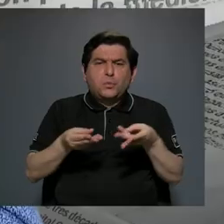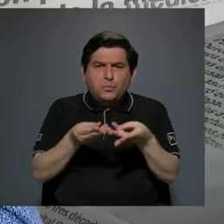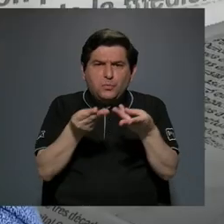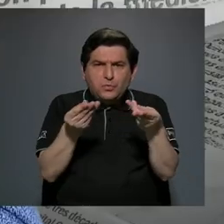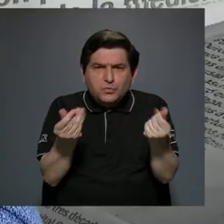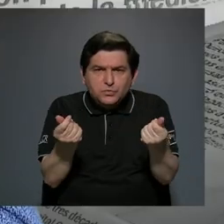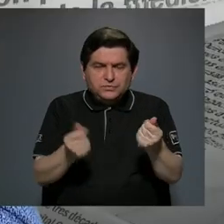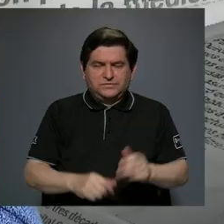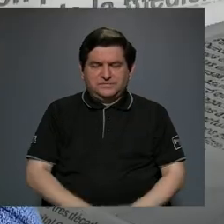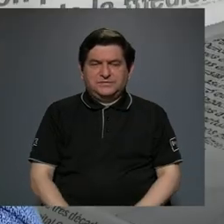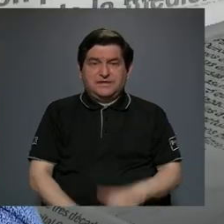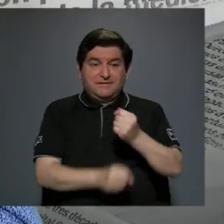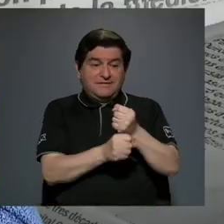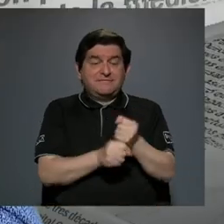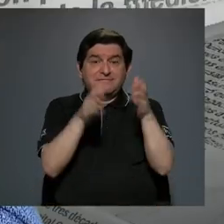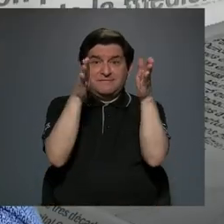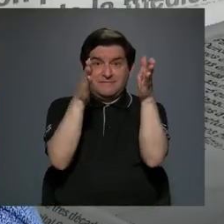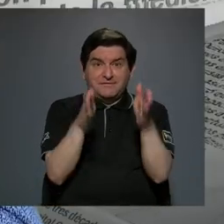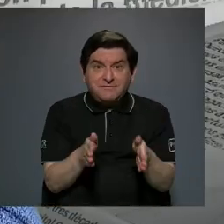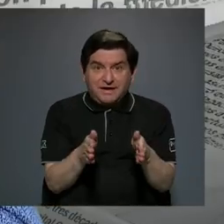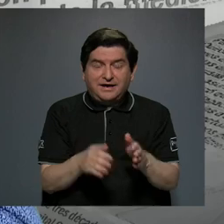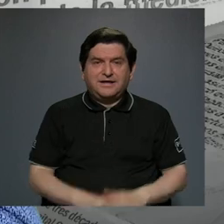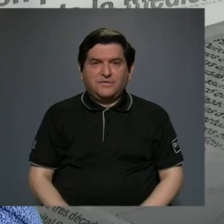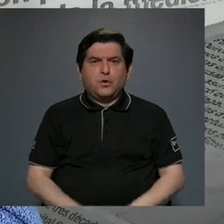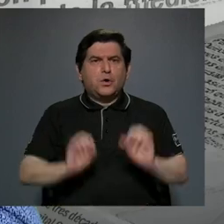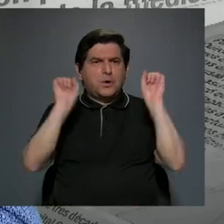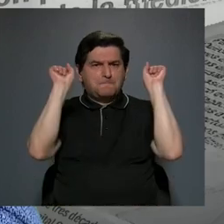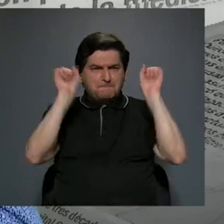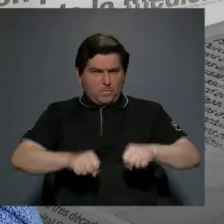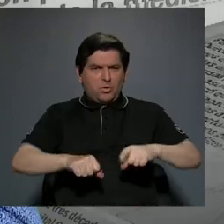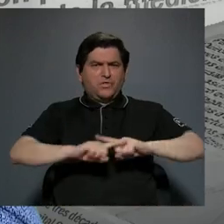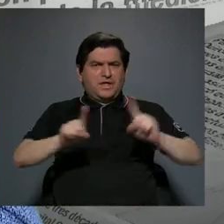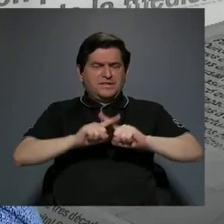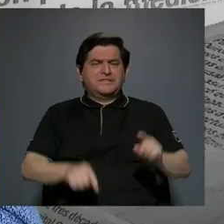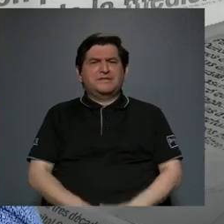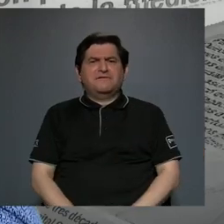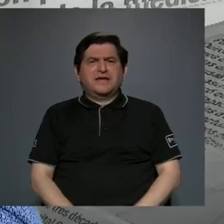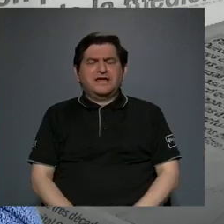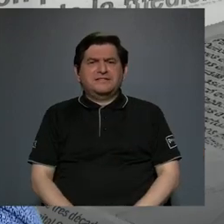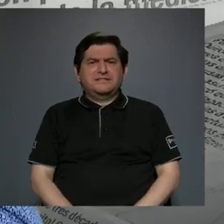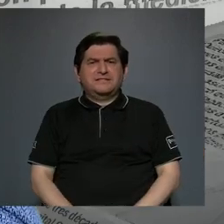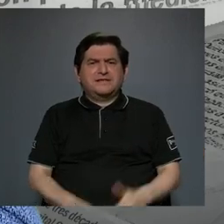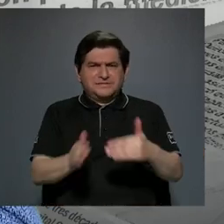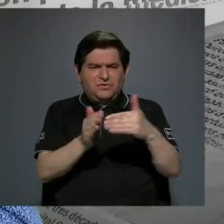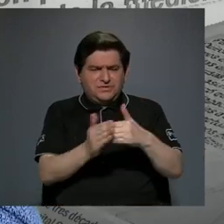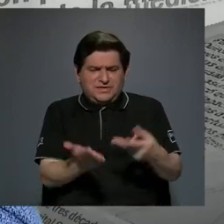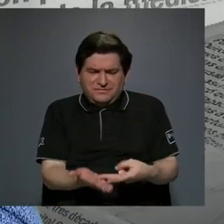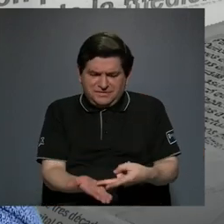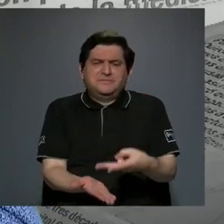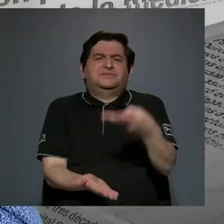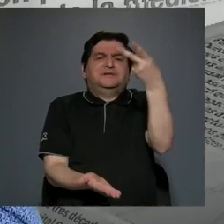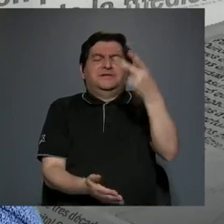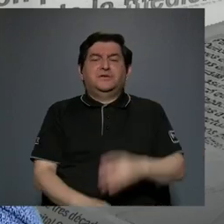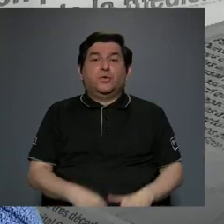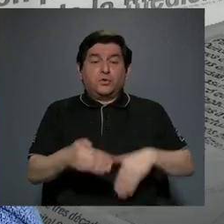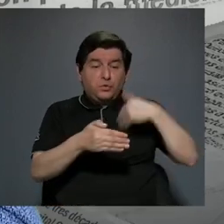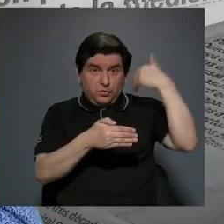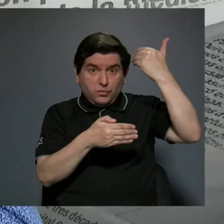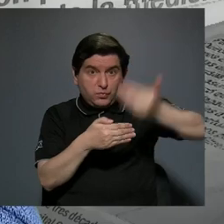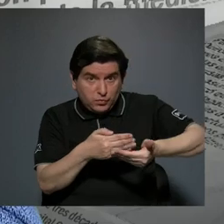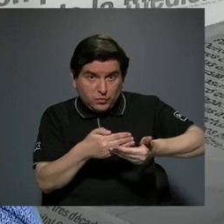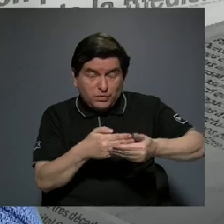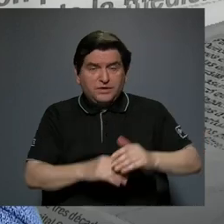para que los trabajadores logren una serie de reivindicaciones y que luego,